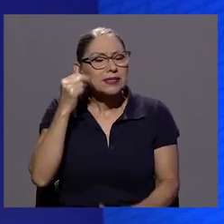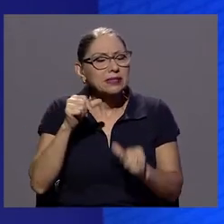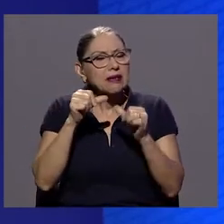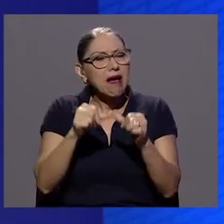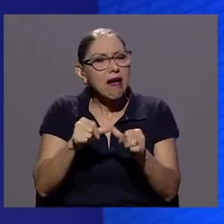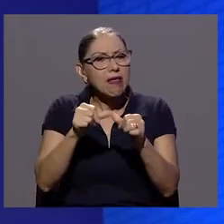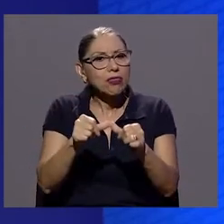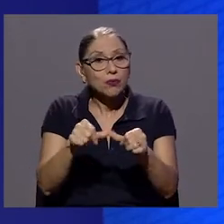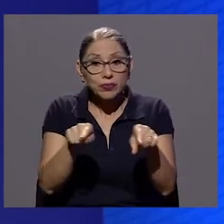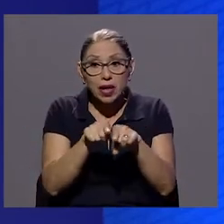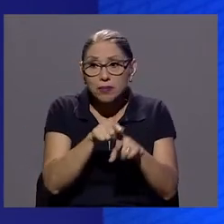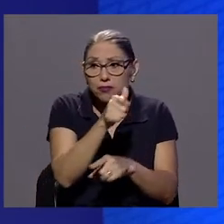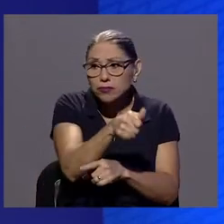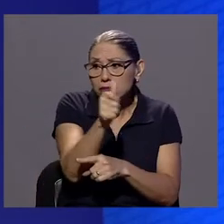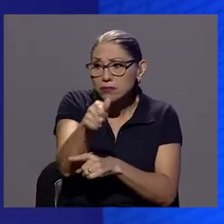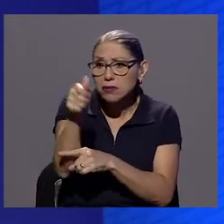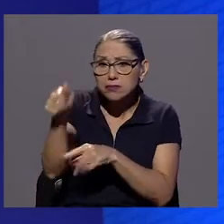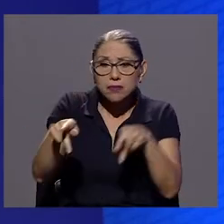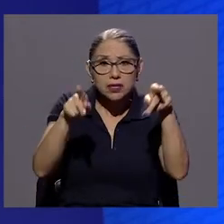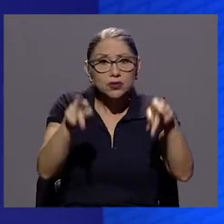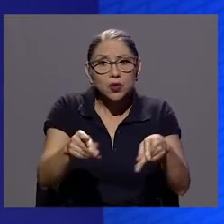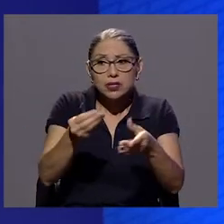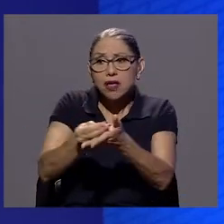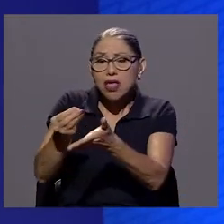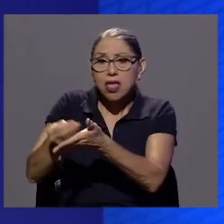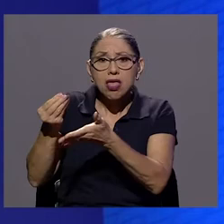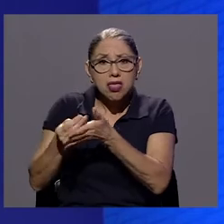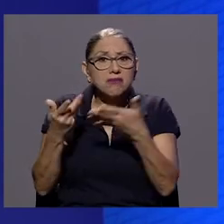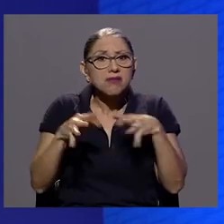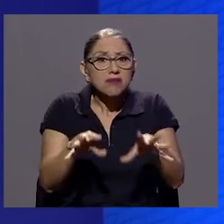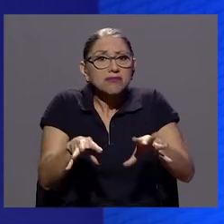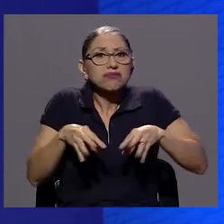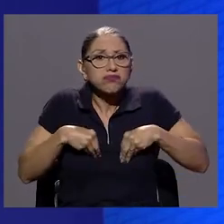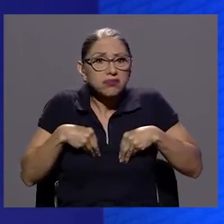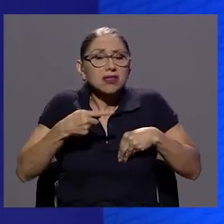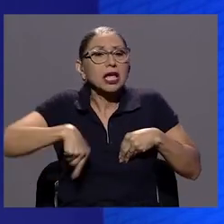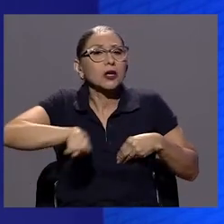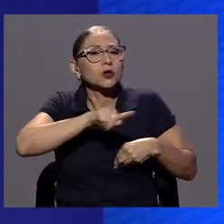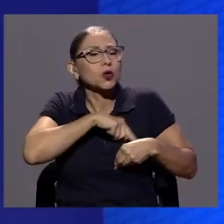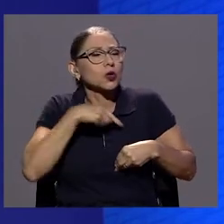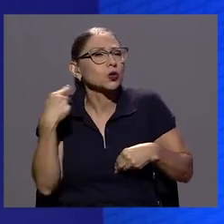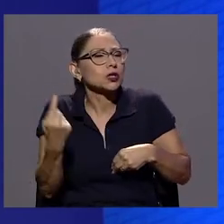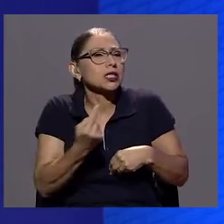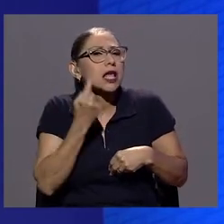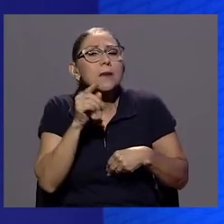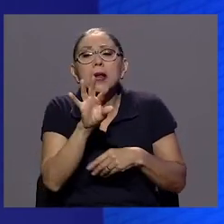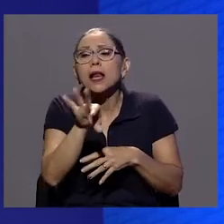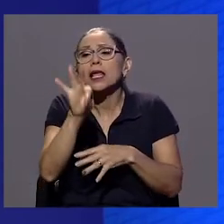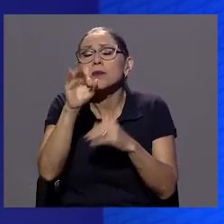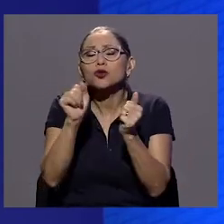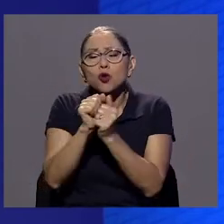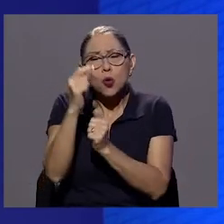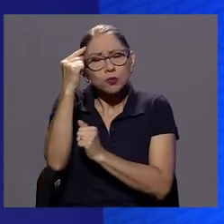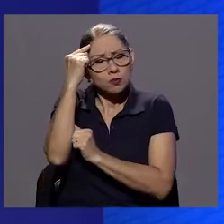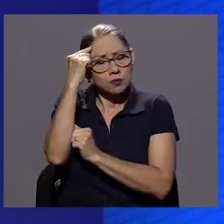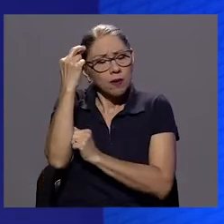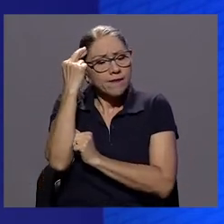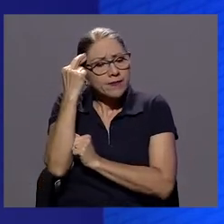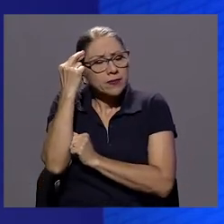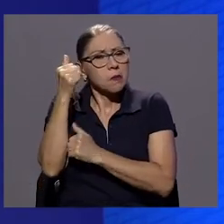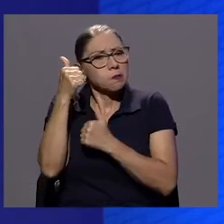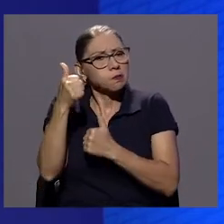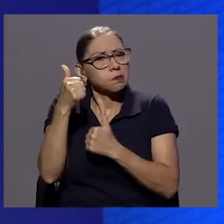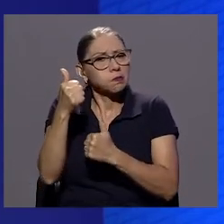incluso los mismos consumidores han adoptado este discurso de que somos racionales a la hora de elegir y que somos totalmente